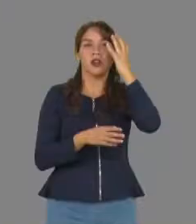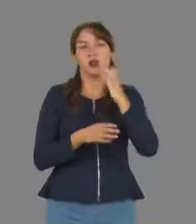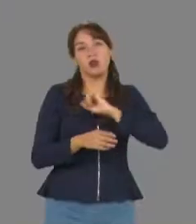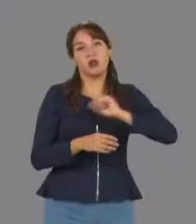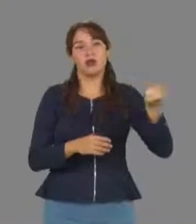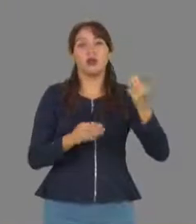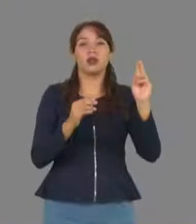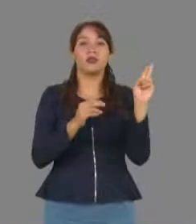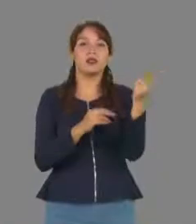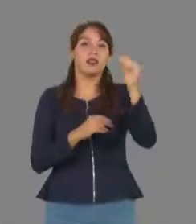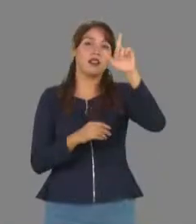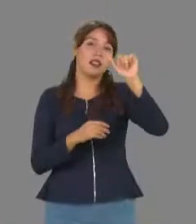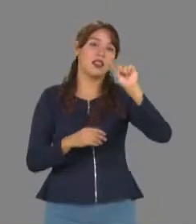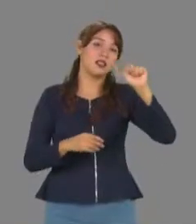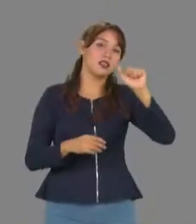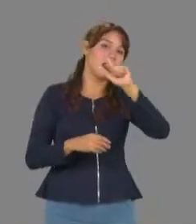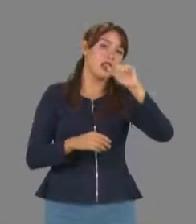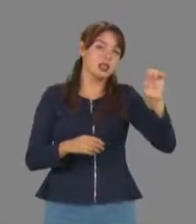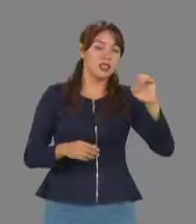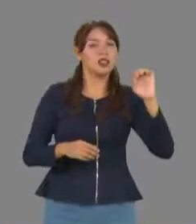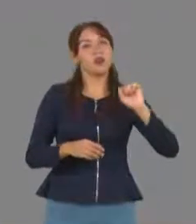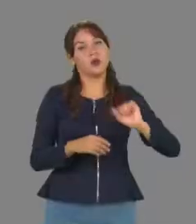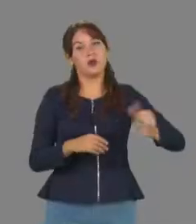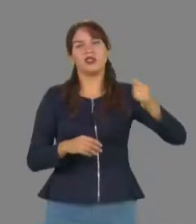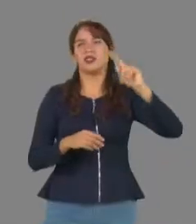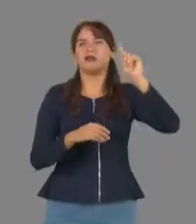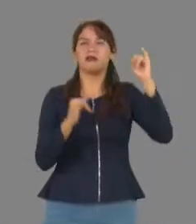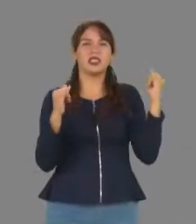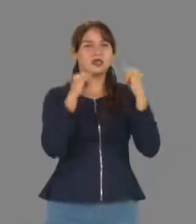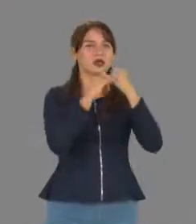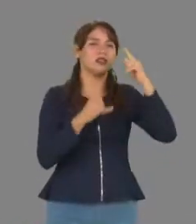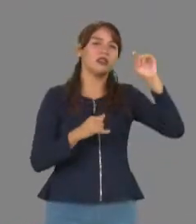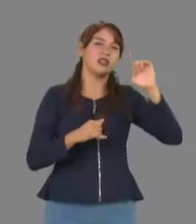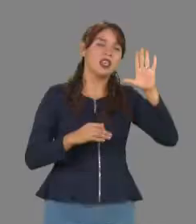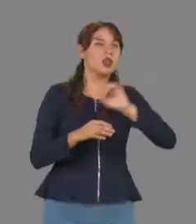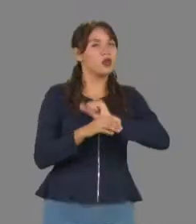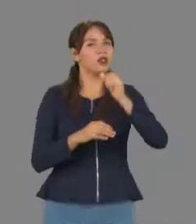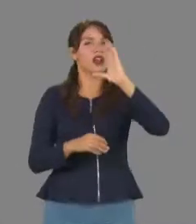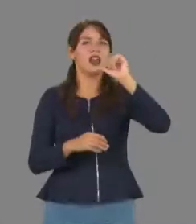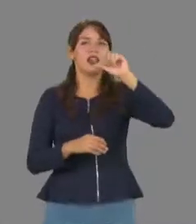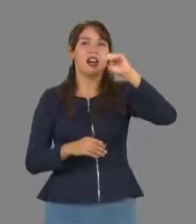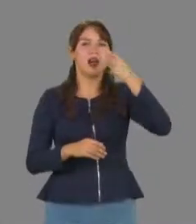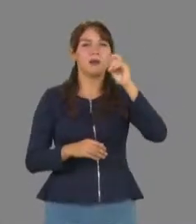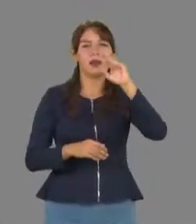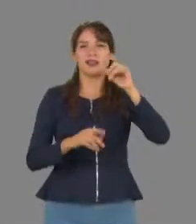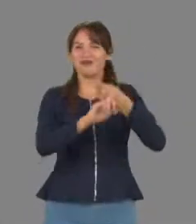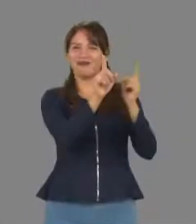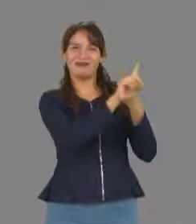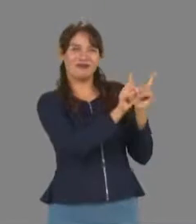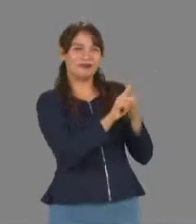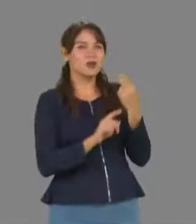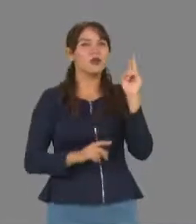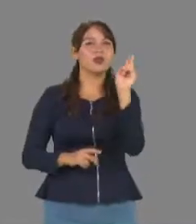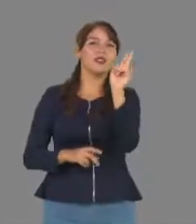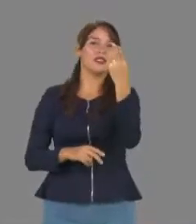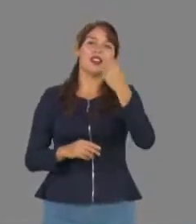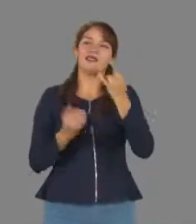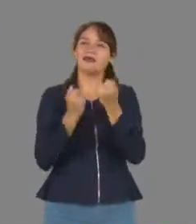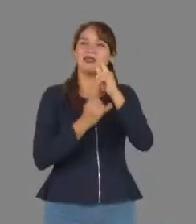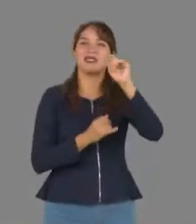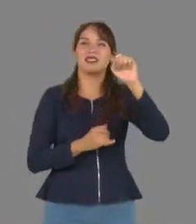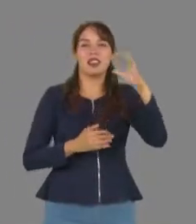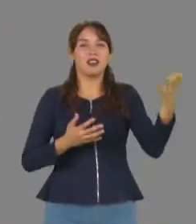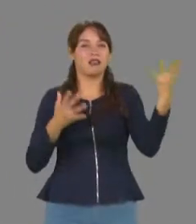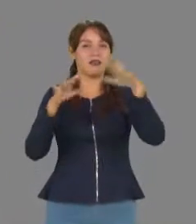Lasalle, el Instituto Tecnológico de Estudios Superiores de Occidente, la Universidad de Campeche, Universidades Politécnicas y Tecnológicos, entre otras.